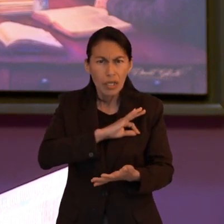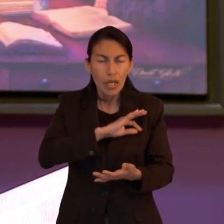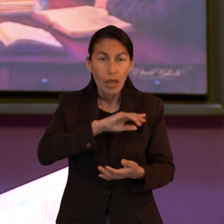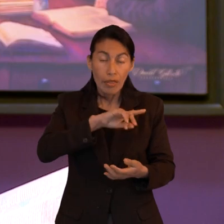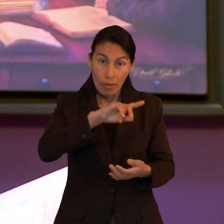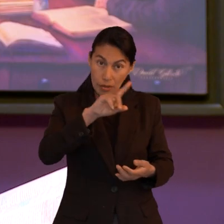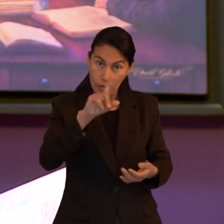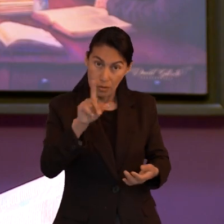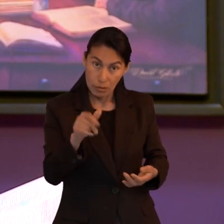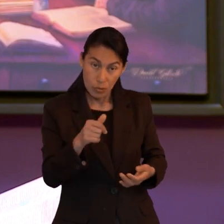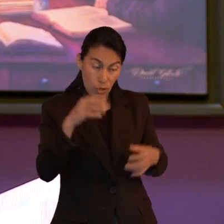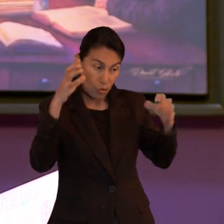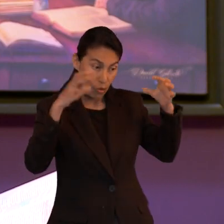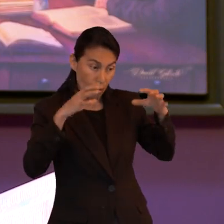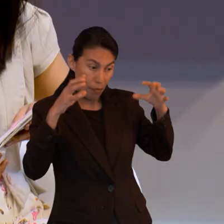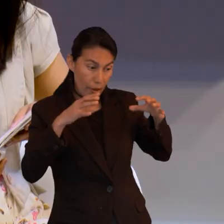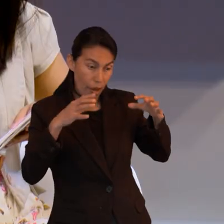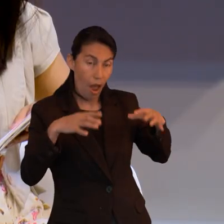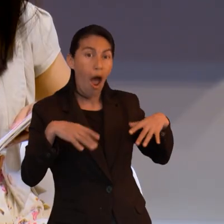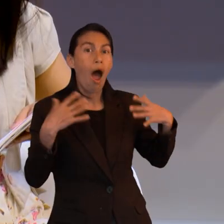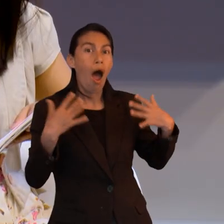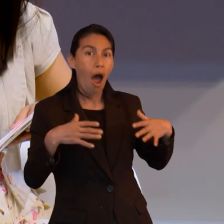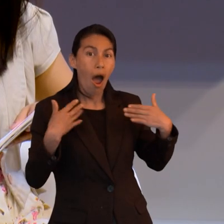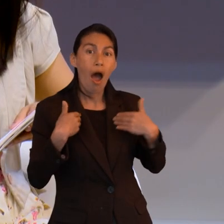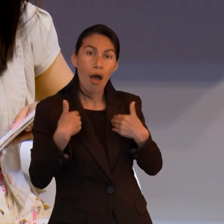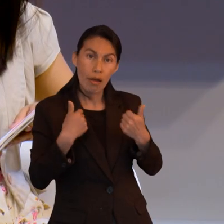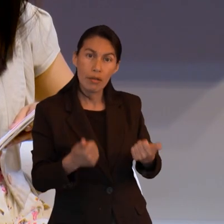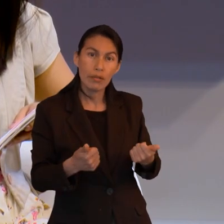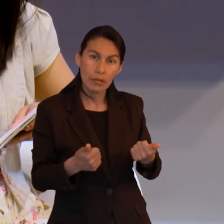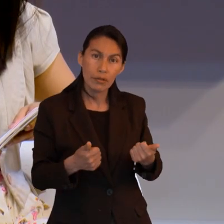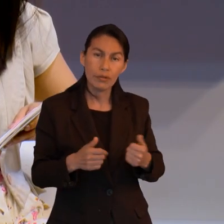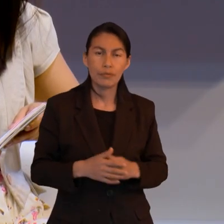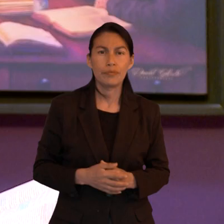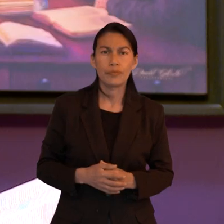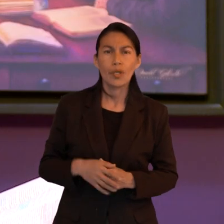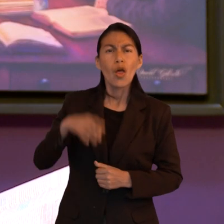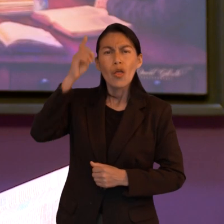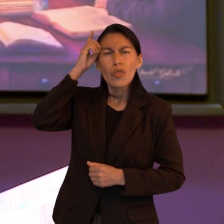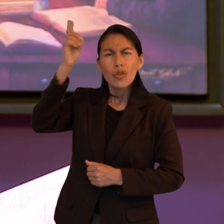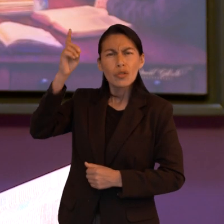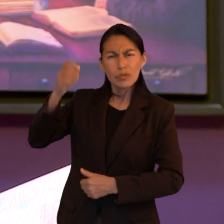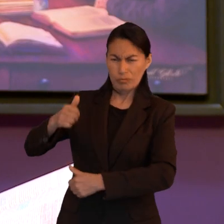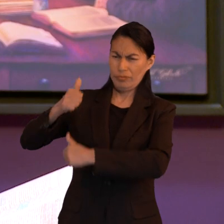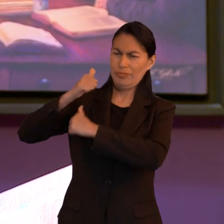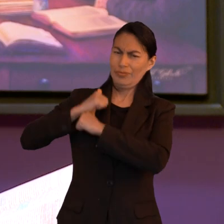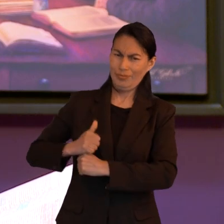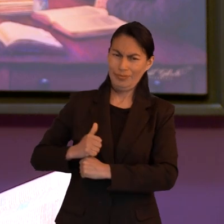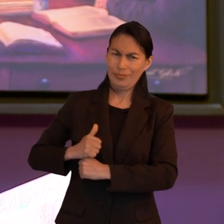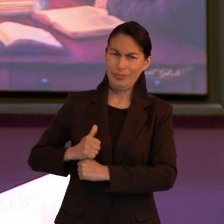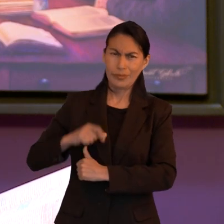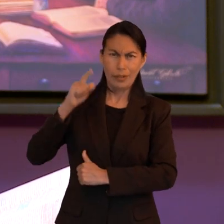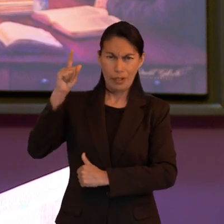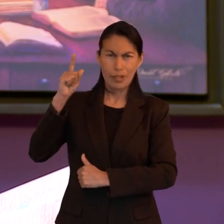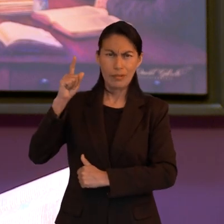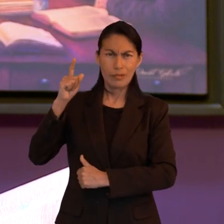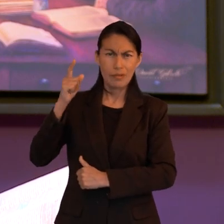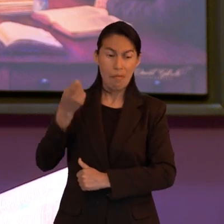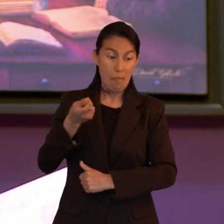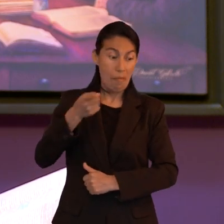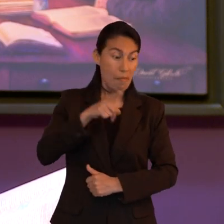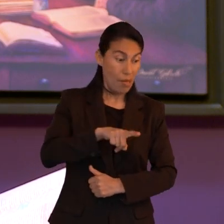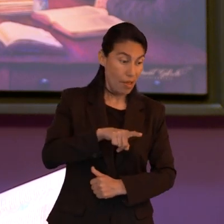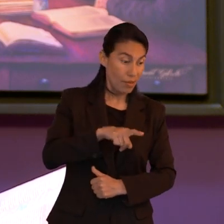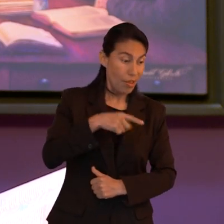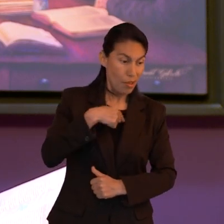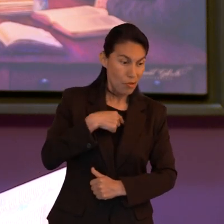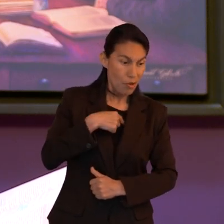para mí esto me llama la atención de que Dios tiene la autoridad y cuando Dios me dice algo es así